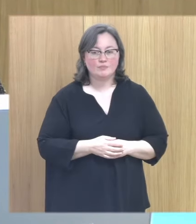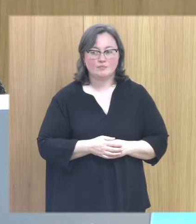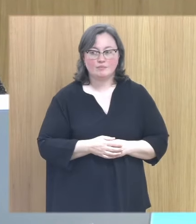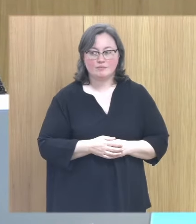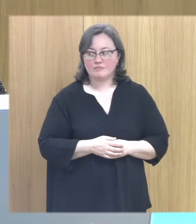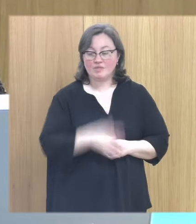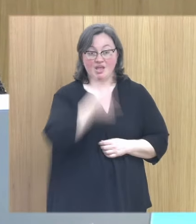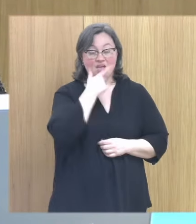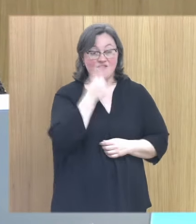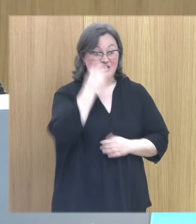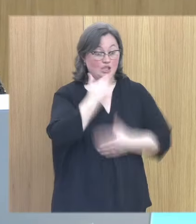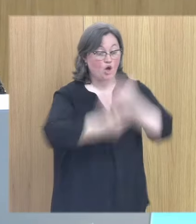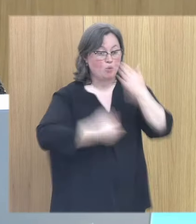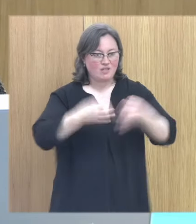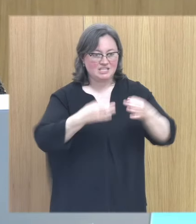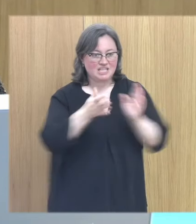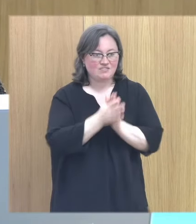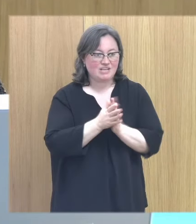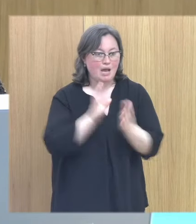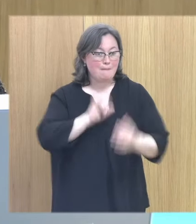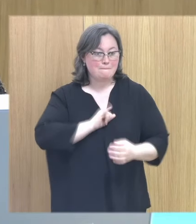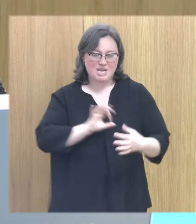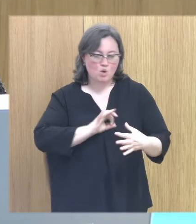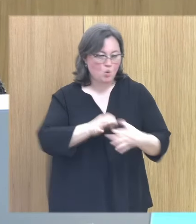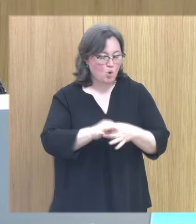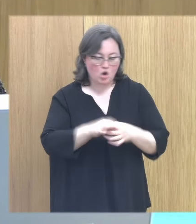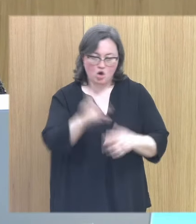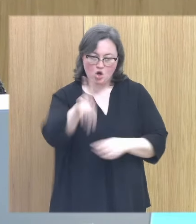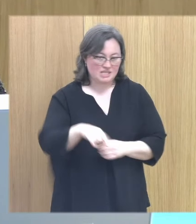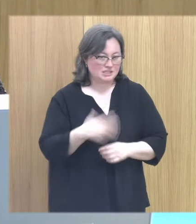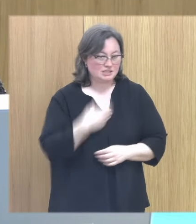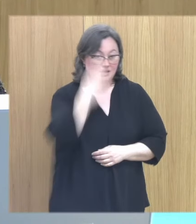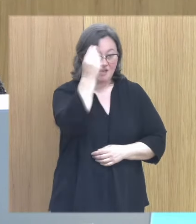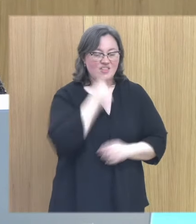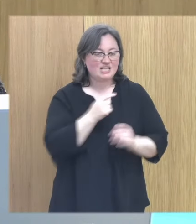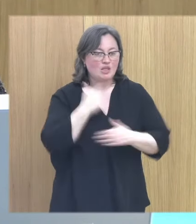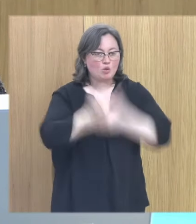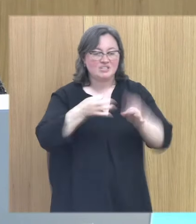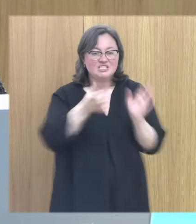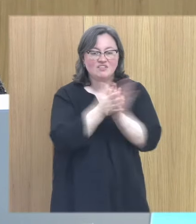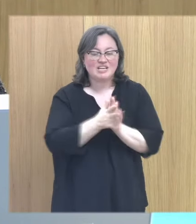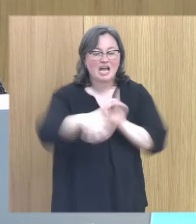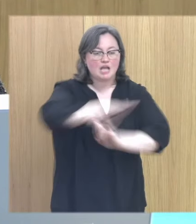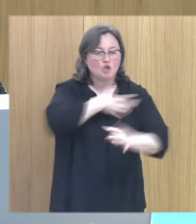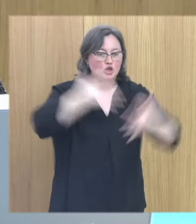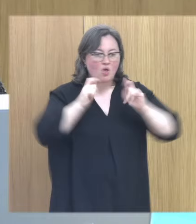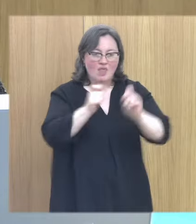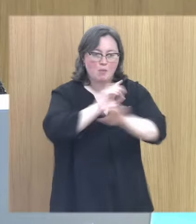un facilitador procesal no tiene que establecer un vínculo el objetivo del facilitador procesal es garantizar el entorno seguro